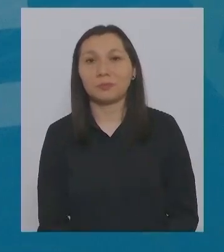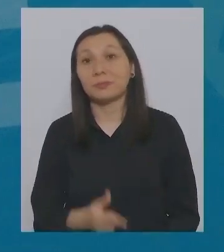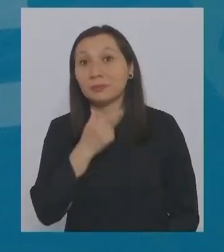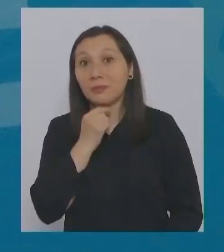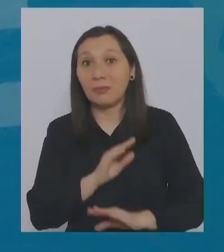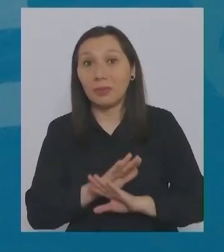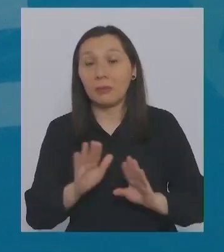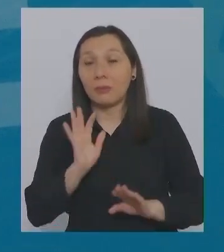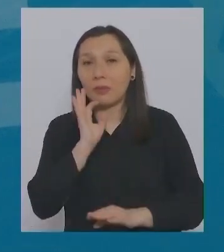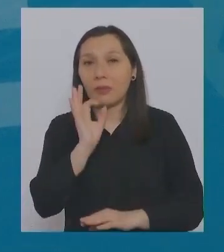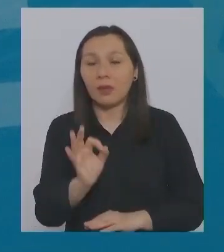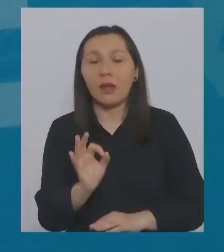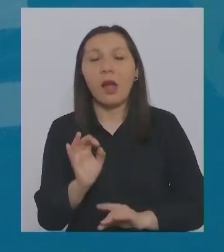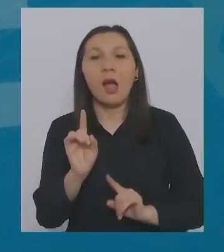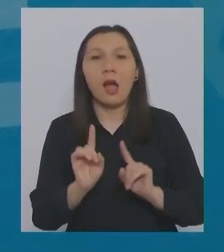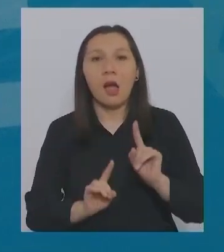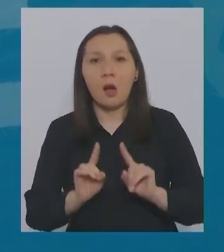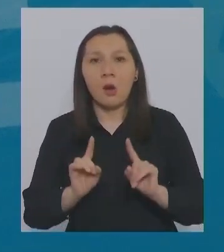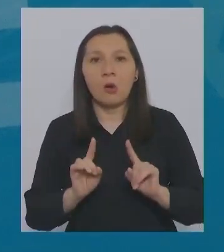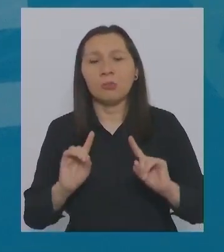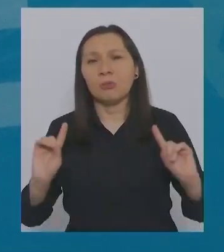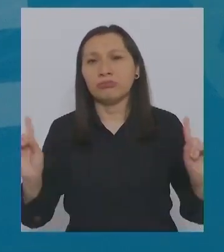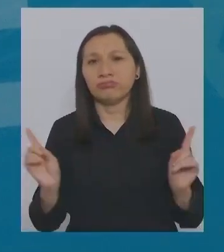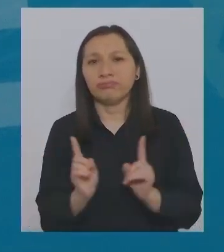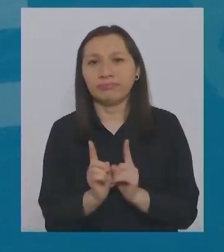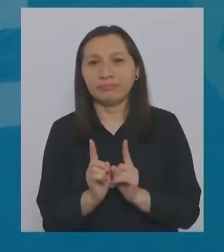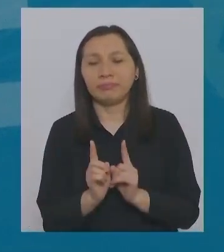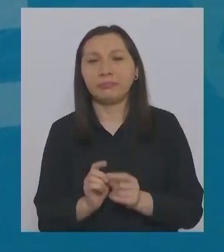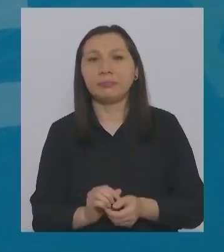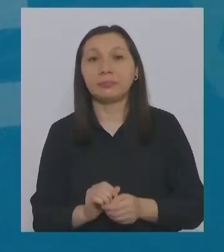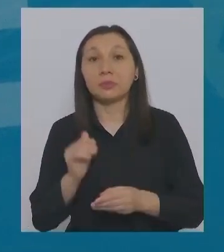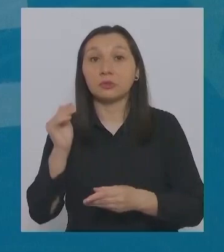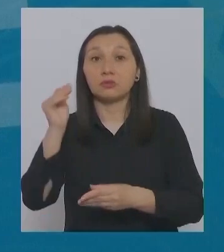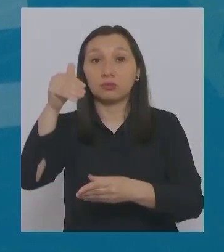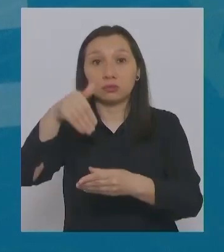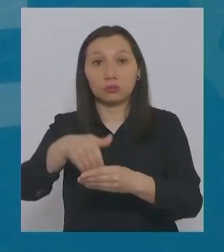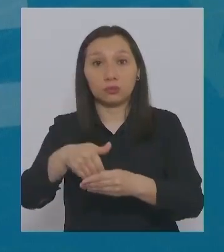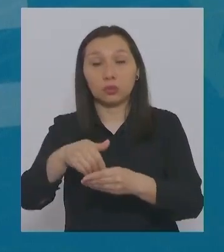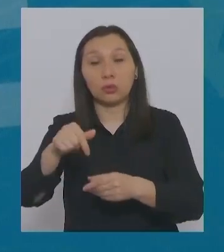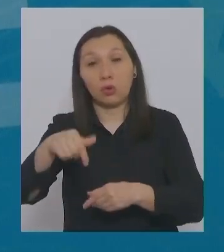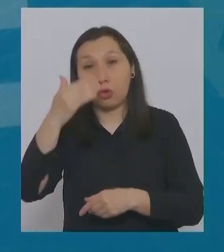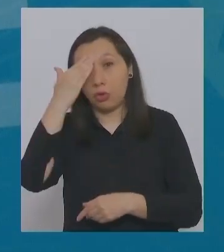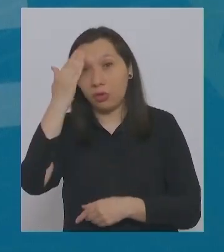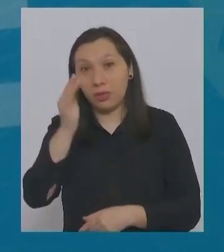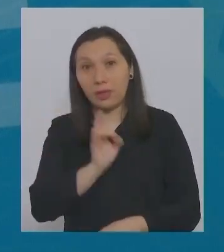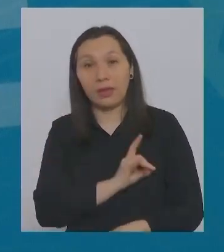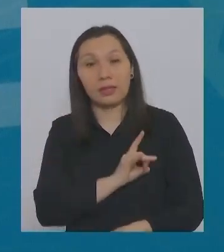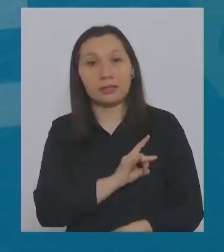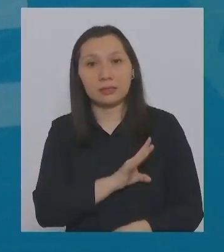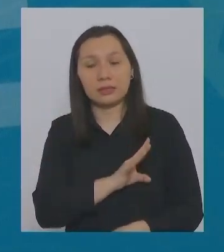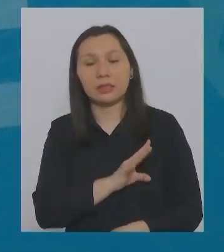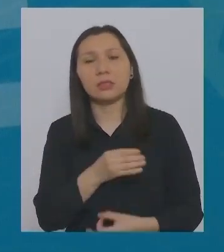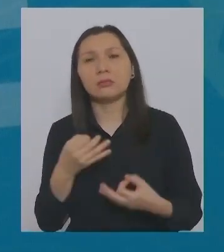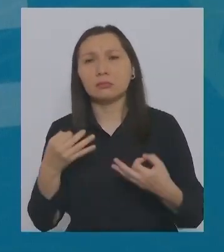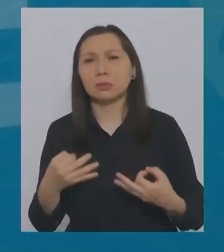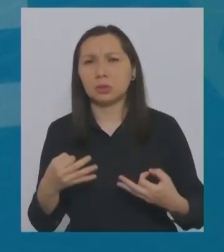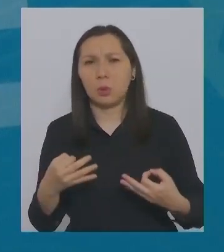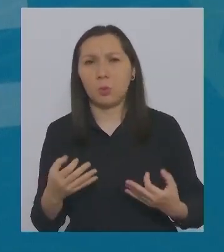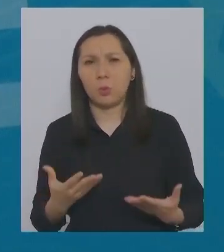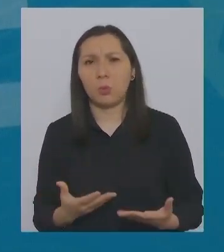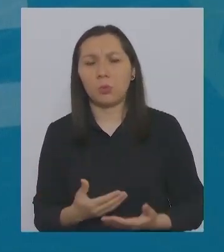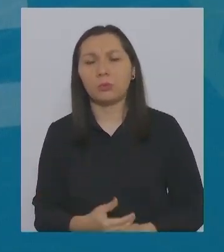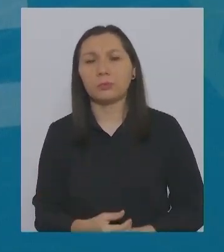quiero terminar diciendo algo, un resumen de todo esto. Votar hoy día en Chile es seguro.